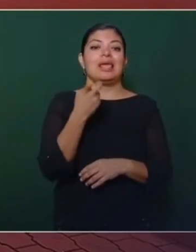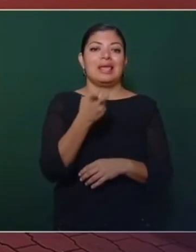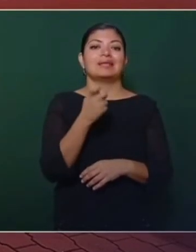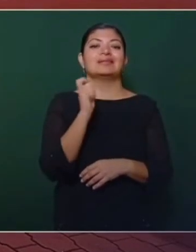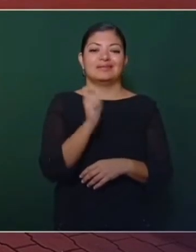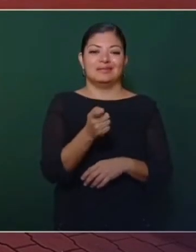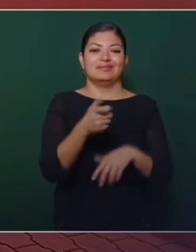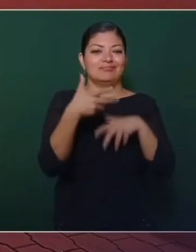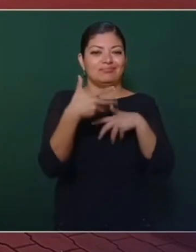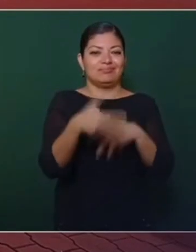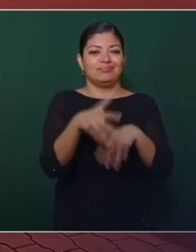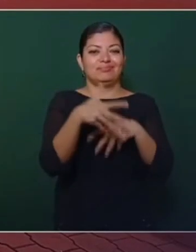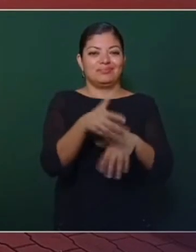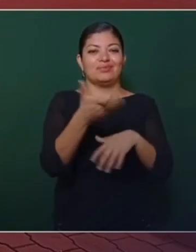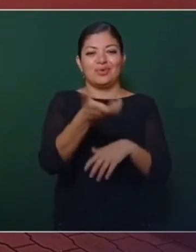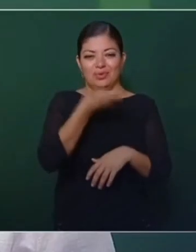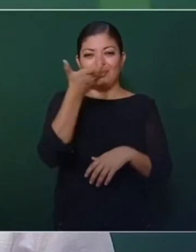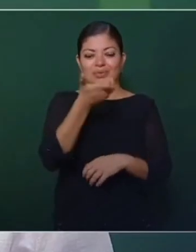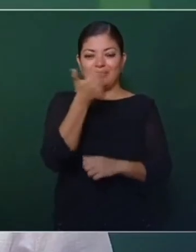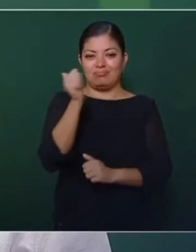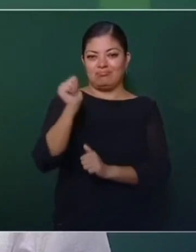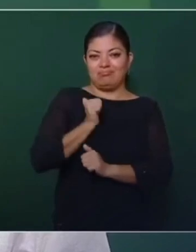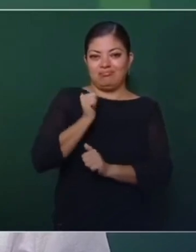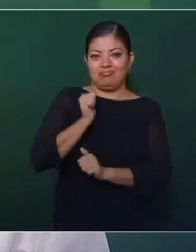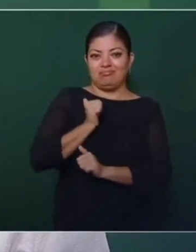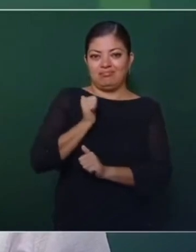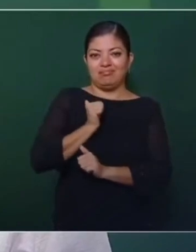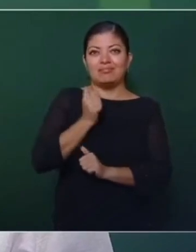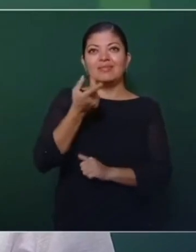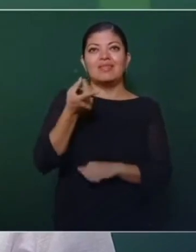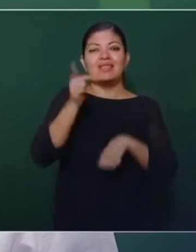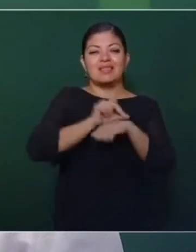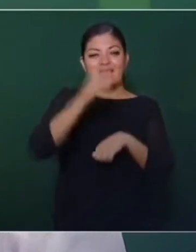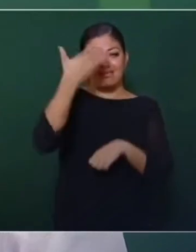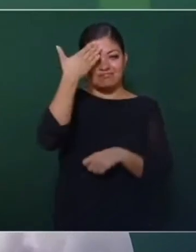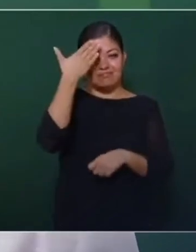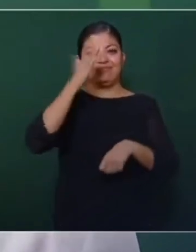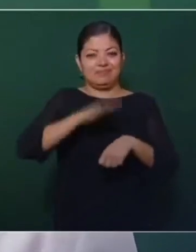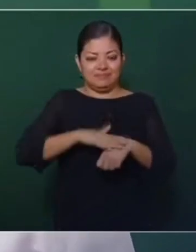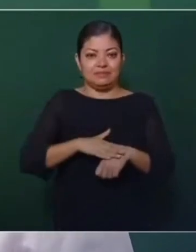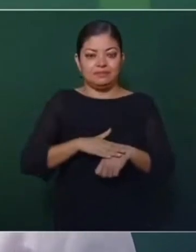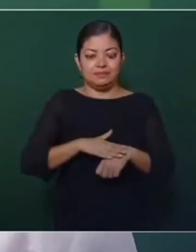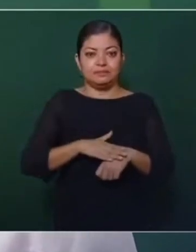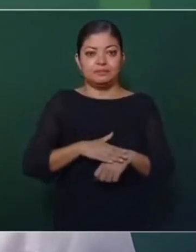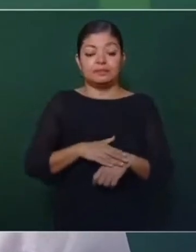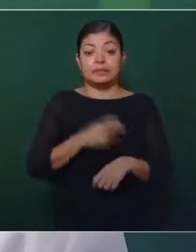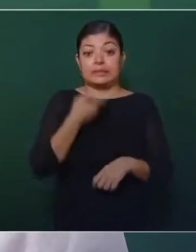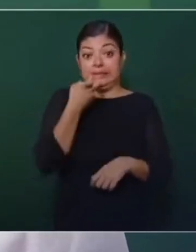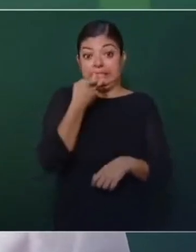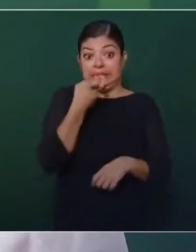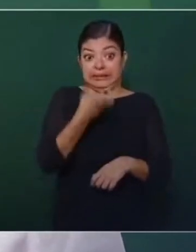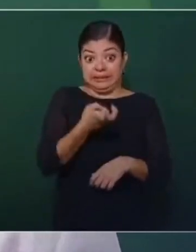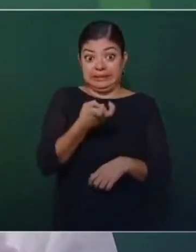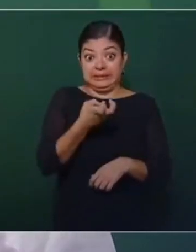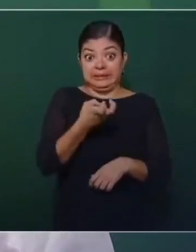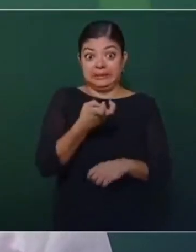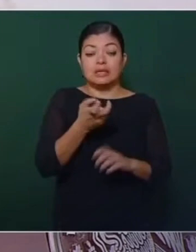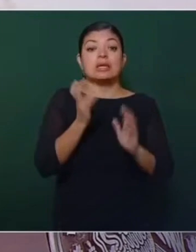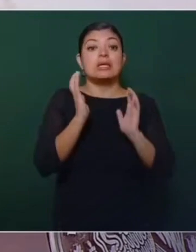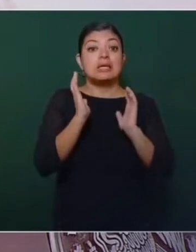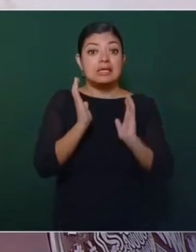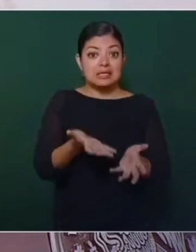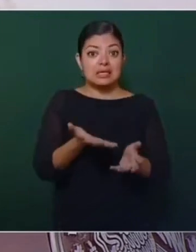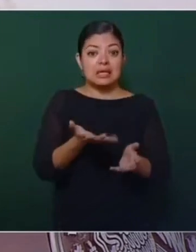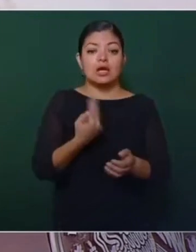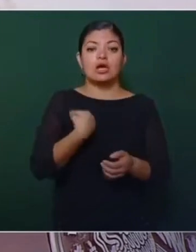desfile militar conmemorativo. Y ahí vamos a fijar